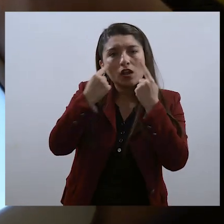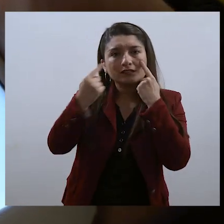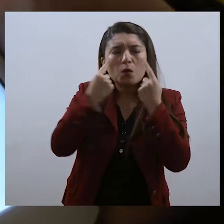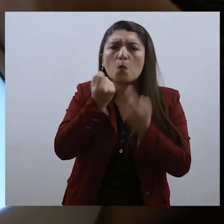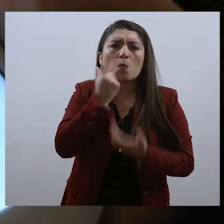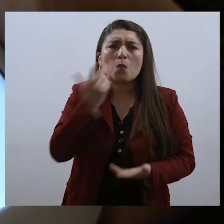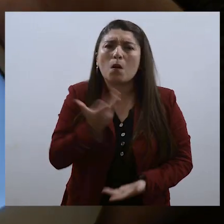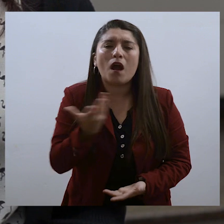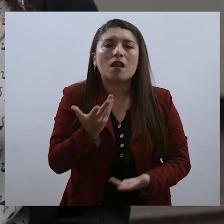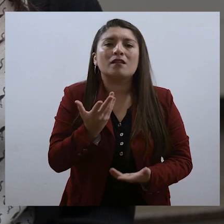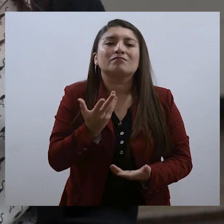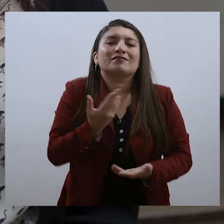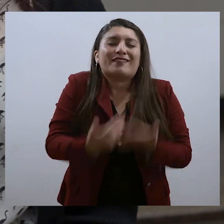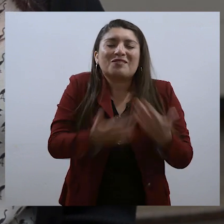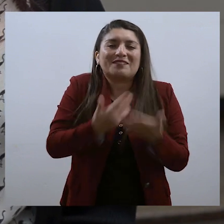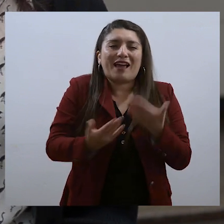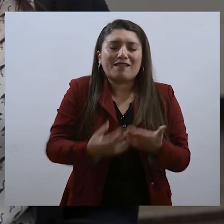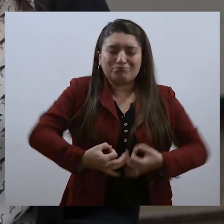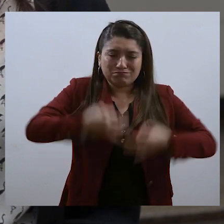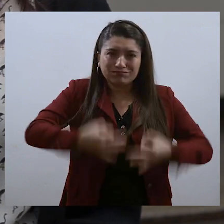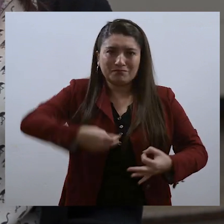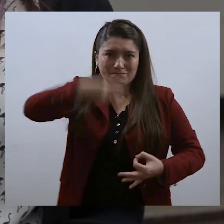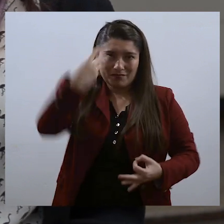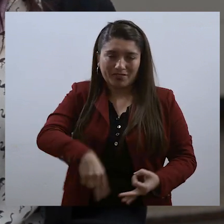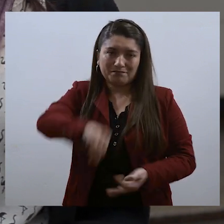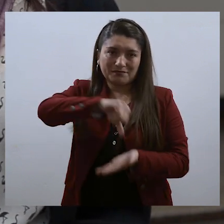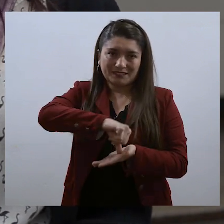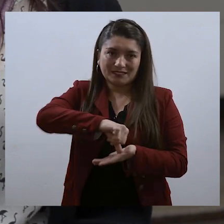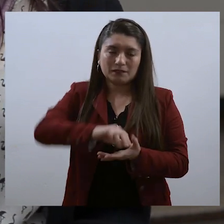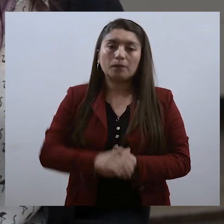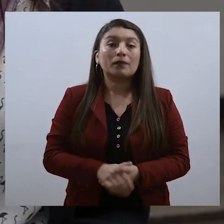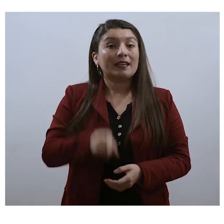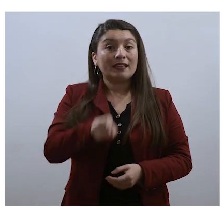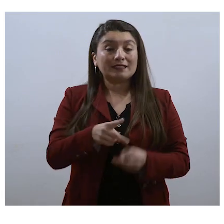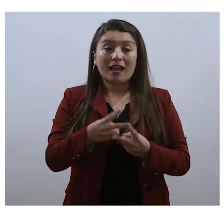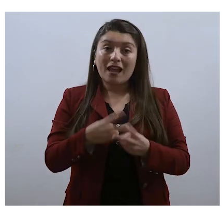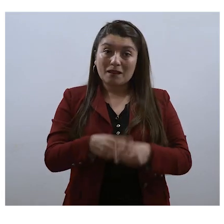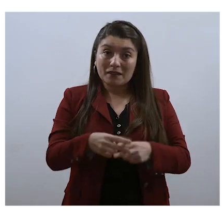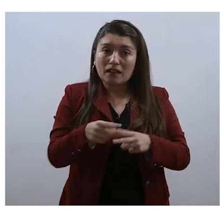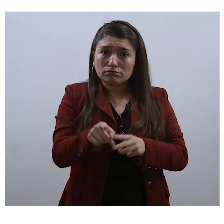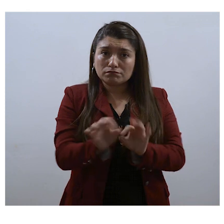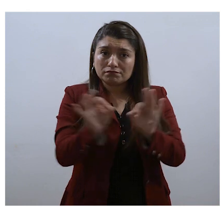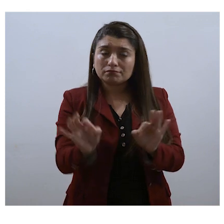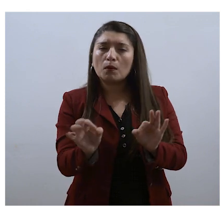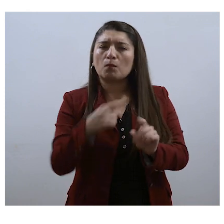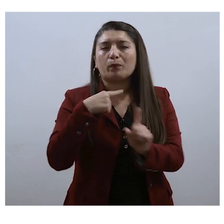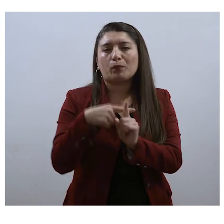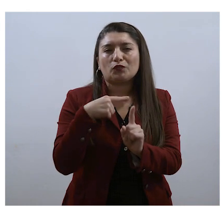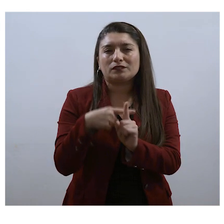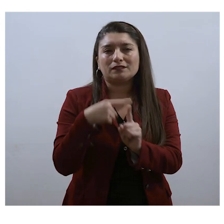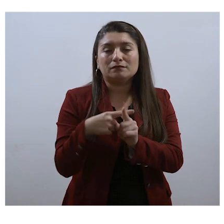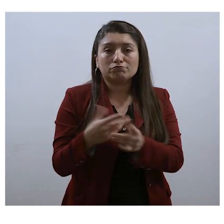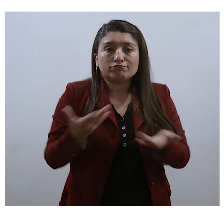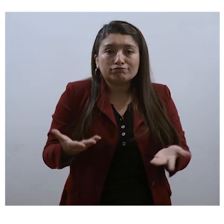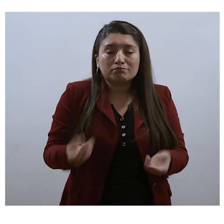conociendo también cuáles son los patrimonios naturales que tenemos en nuestro país. Esta herramienta en particular es tremendamente